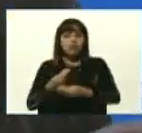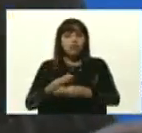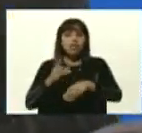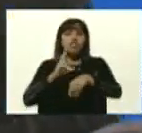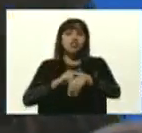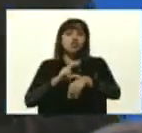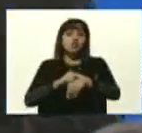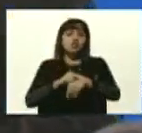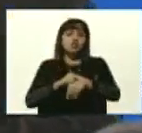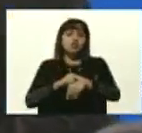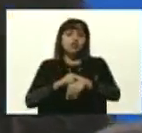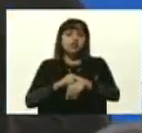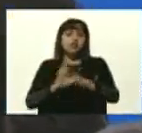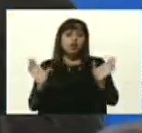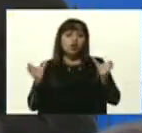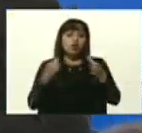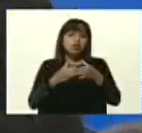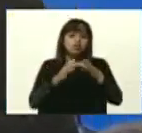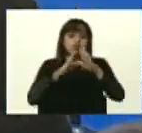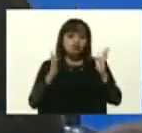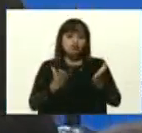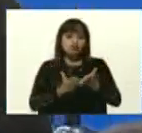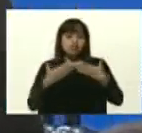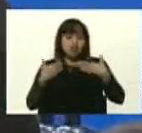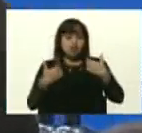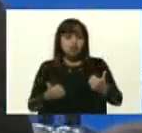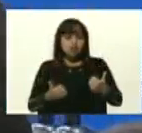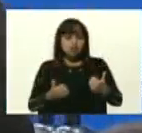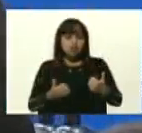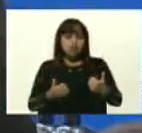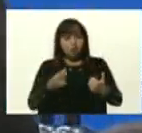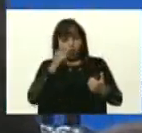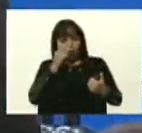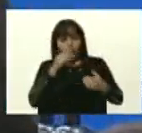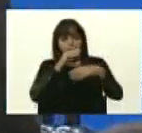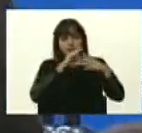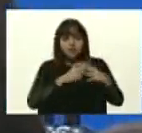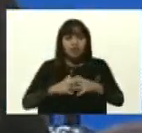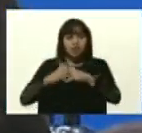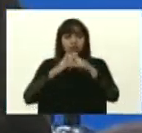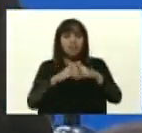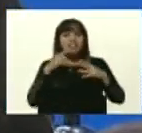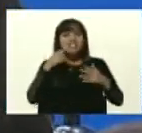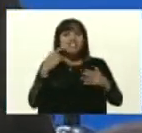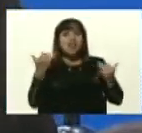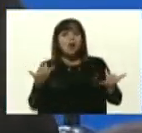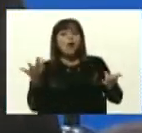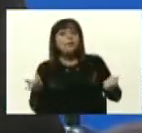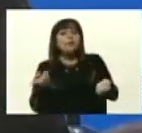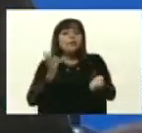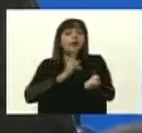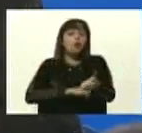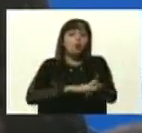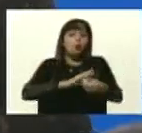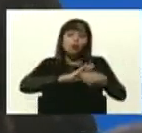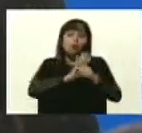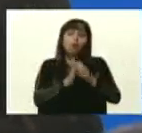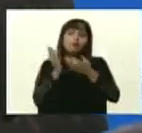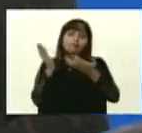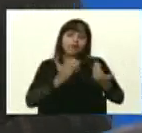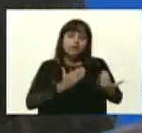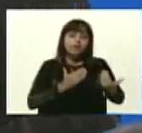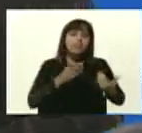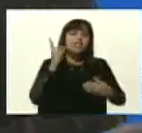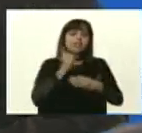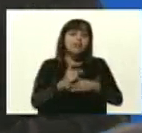Fauci, de los Estados Unidos, es que vienen peores cepas. Y tenemos que prepararnos para